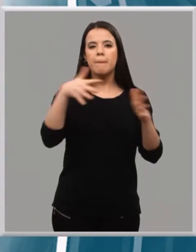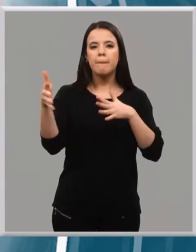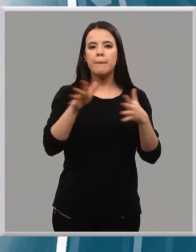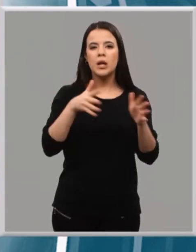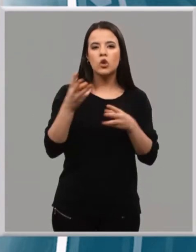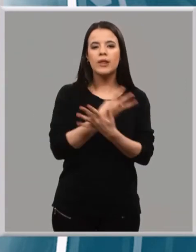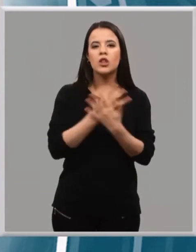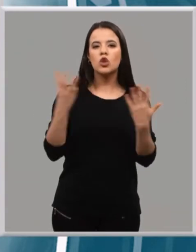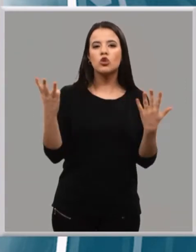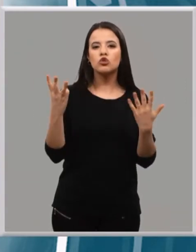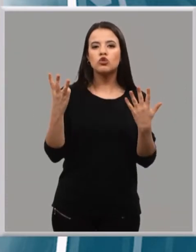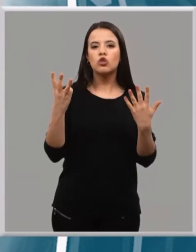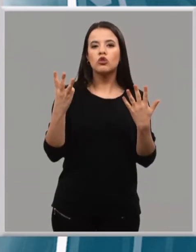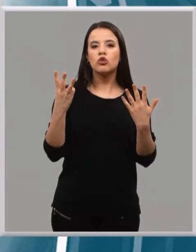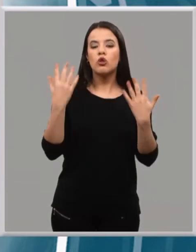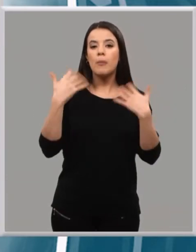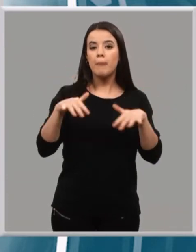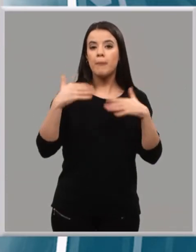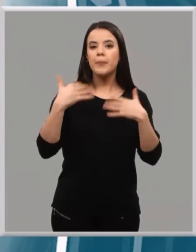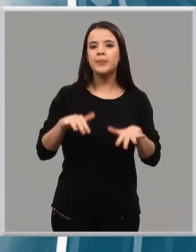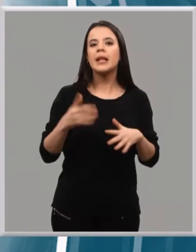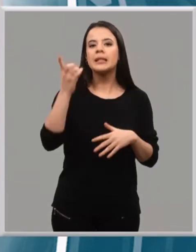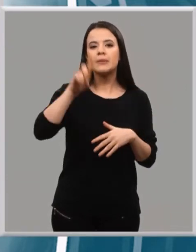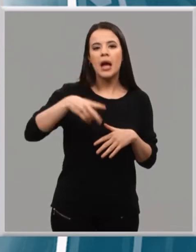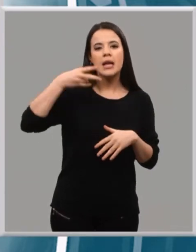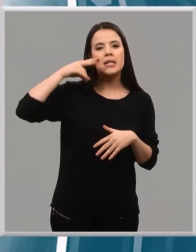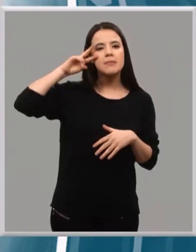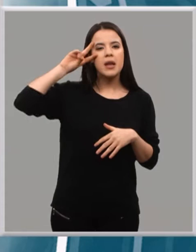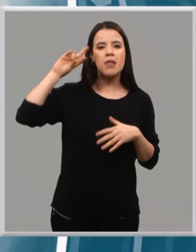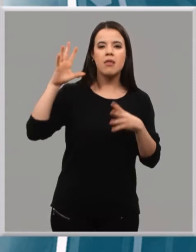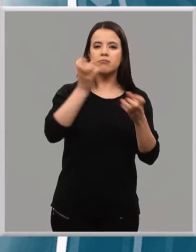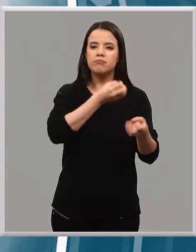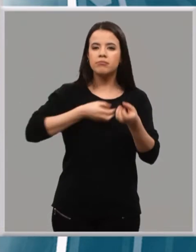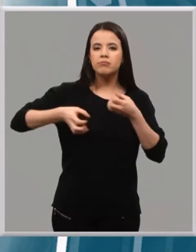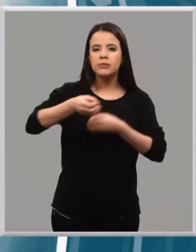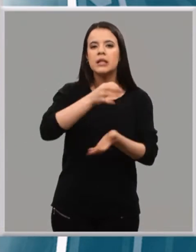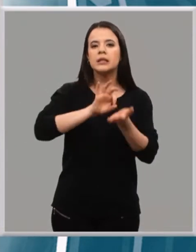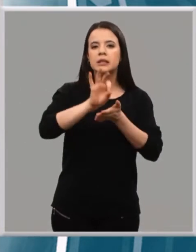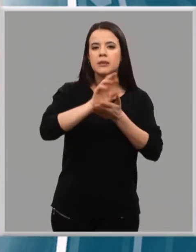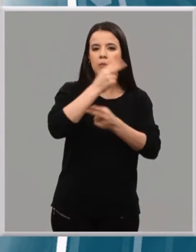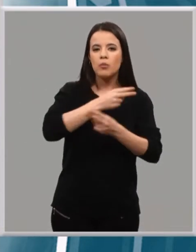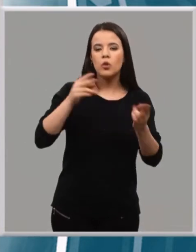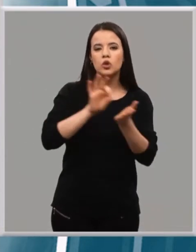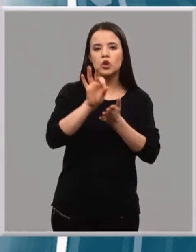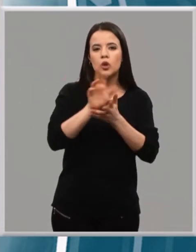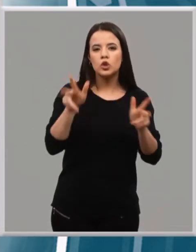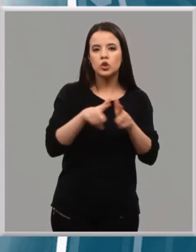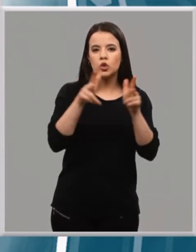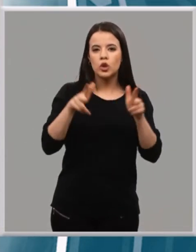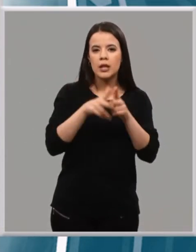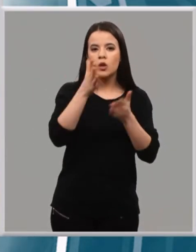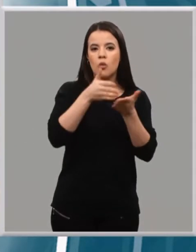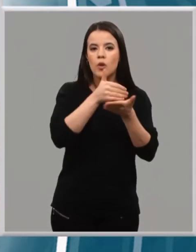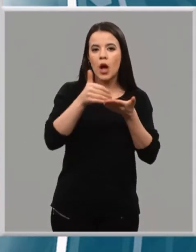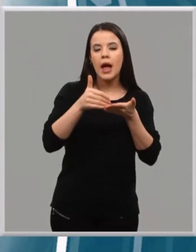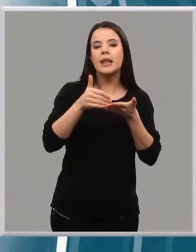un grupo de trabajo de intercambio de experiencias y buenas prácticas de los sistemas públicos de servicios sociales de las comunidades de La Rioja, Navarra y